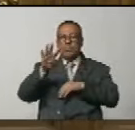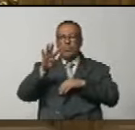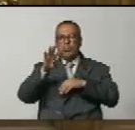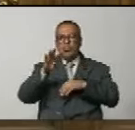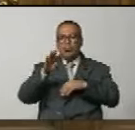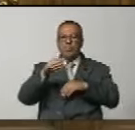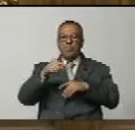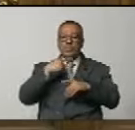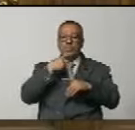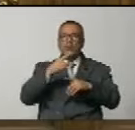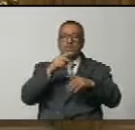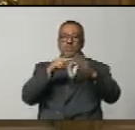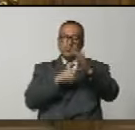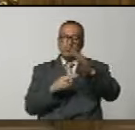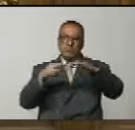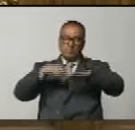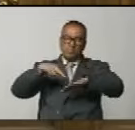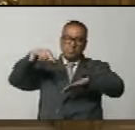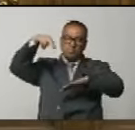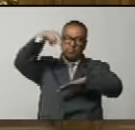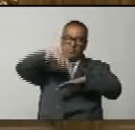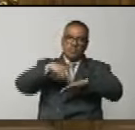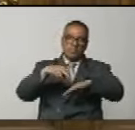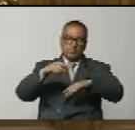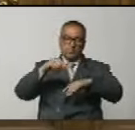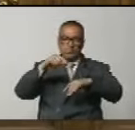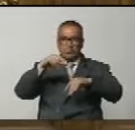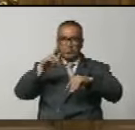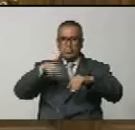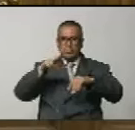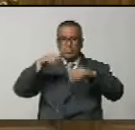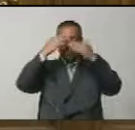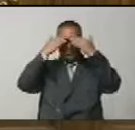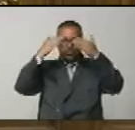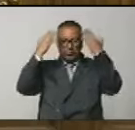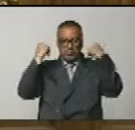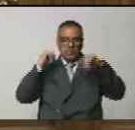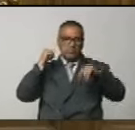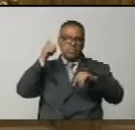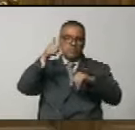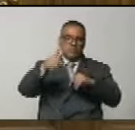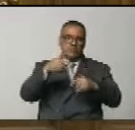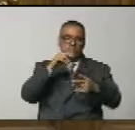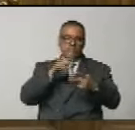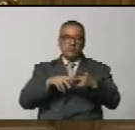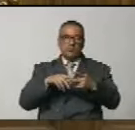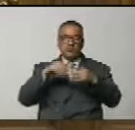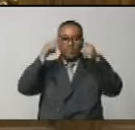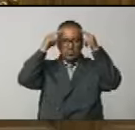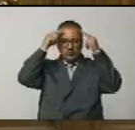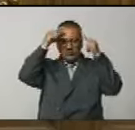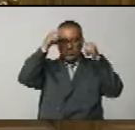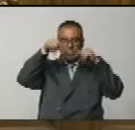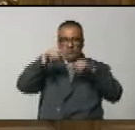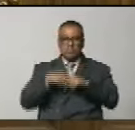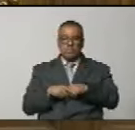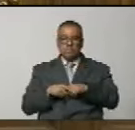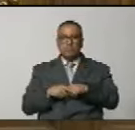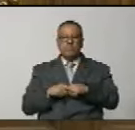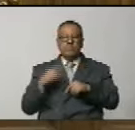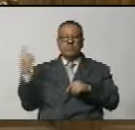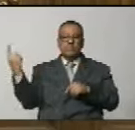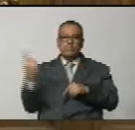Pero quien la catapultó hacia lo inolvidable, hacia la inmortalidad, es Chávez, que lo